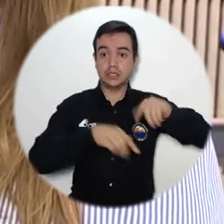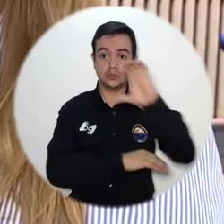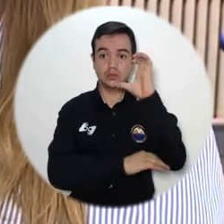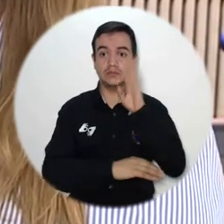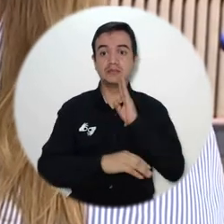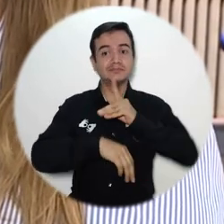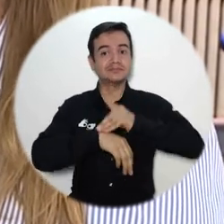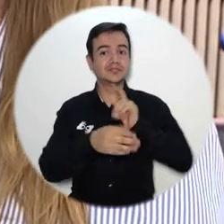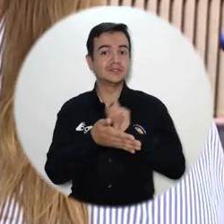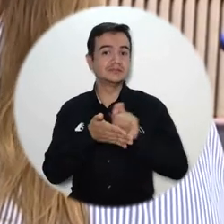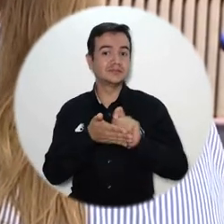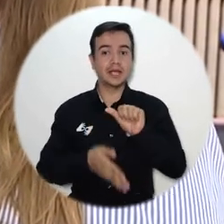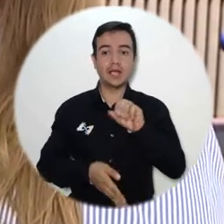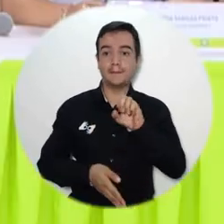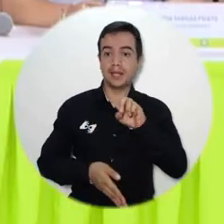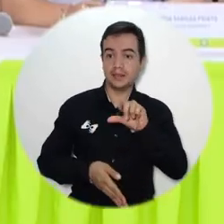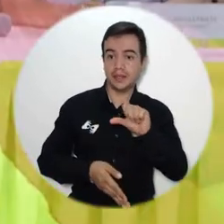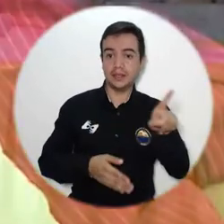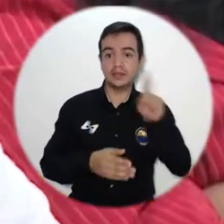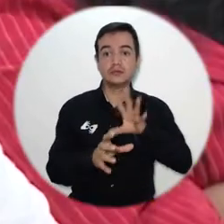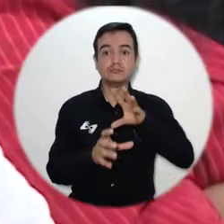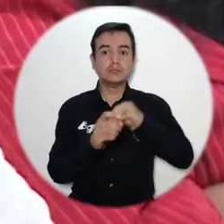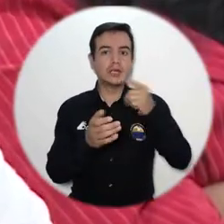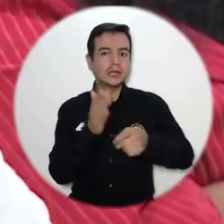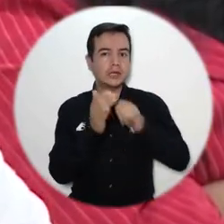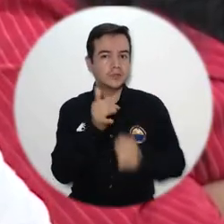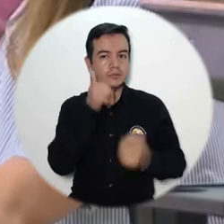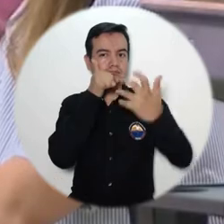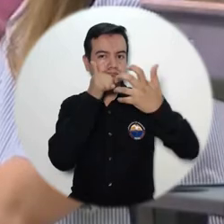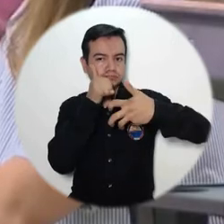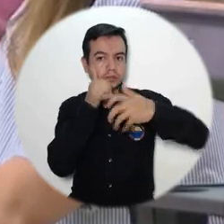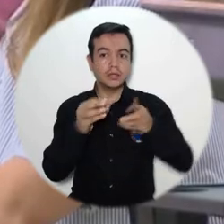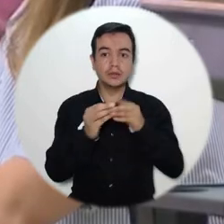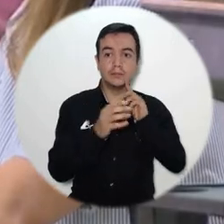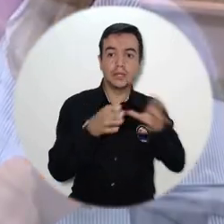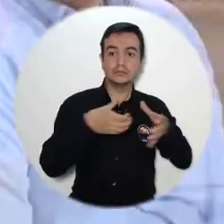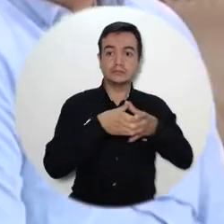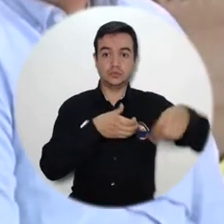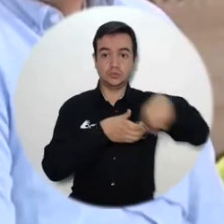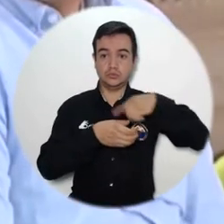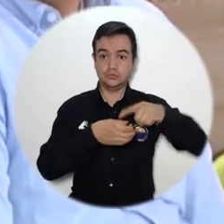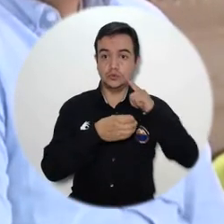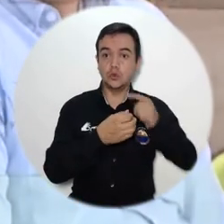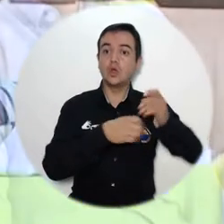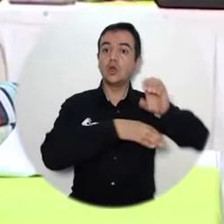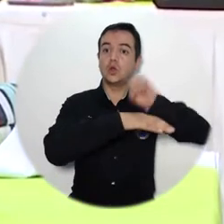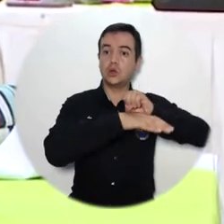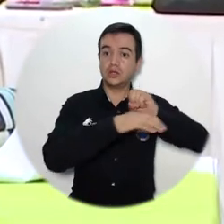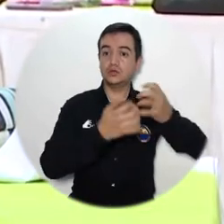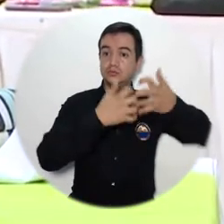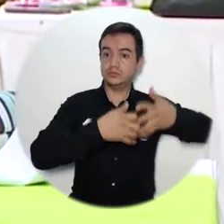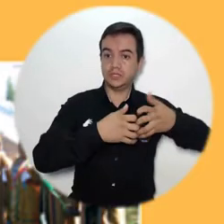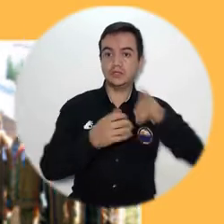Prieto, docente de la Facultad de Ciencias Empresariales y Económicas e investigadora del grupo Organización y Empresa, fue publicado en la